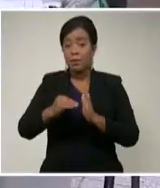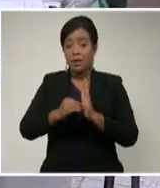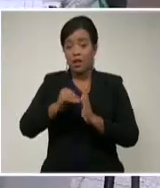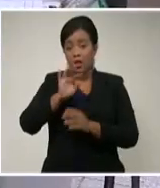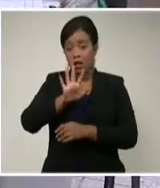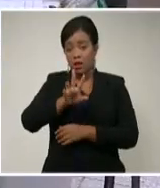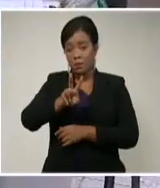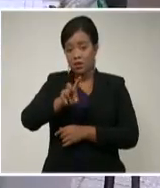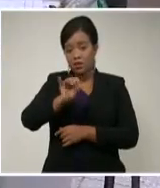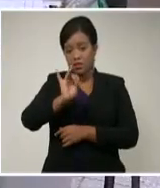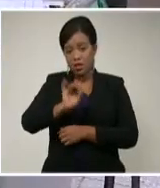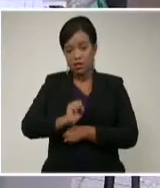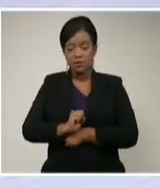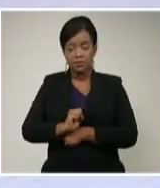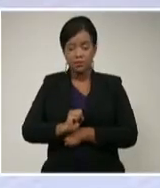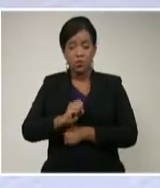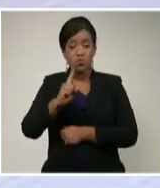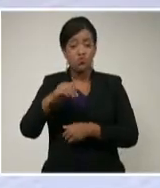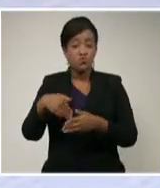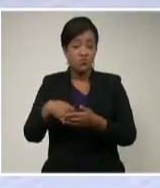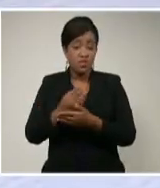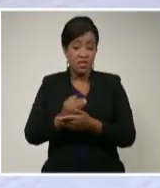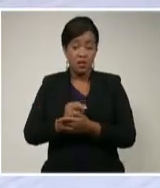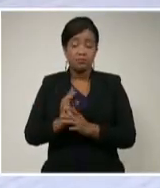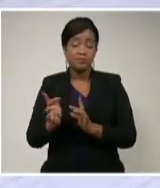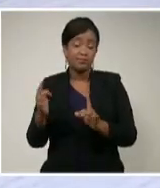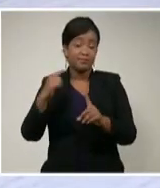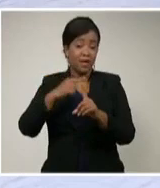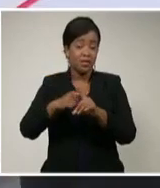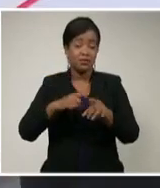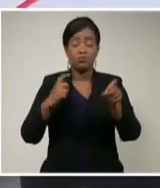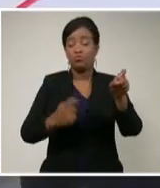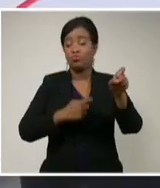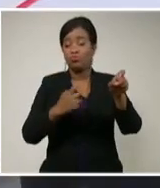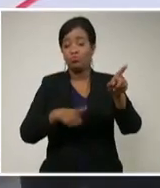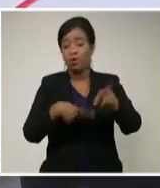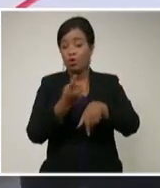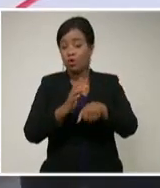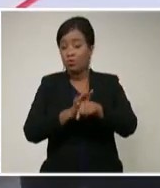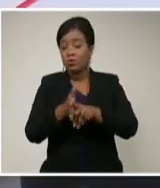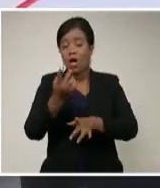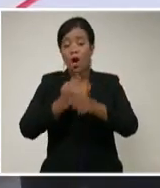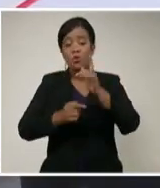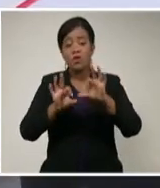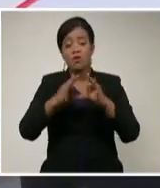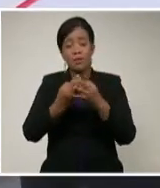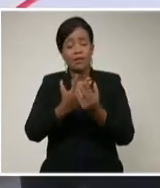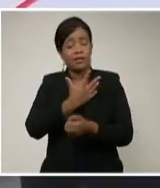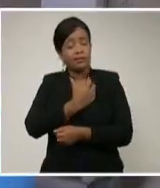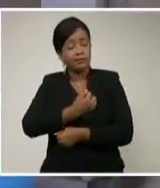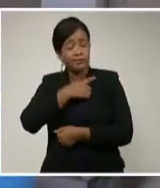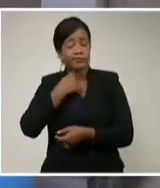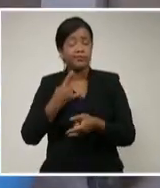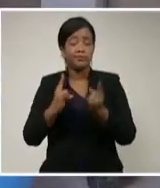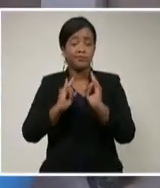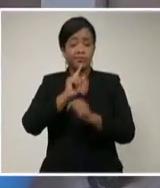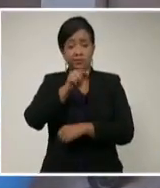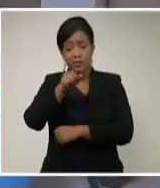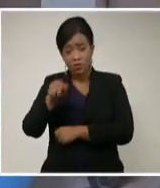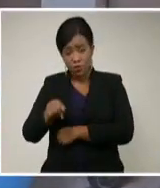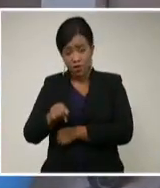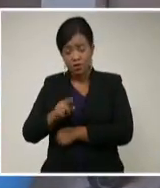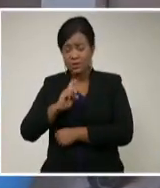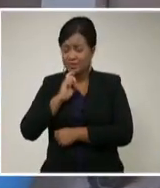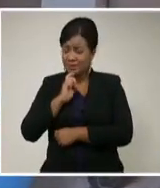Un día más de lucha contra esta pandemia que deja a su paso familias despastadas por la pérdida de seres queridos. Nos cuesta aún